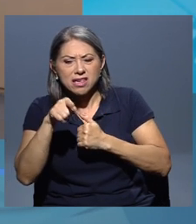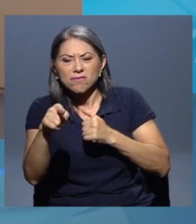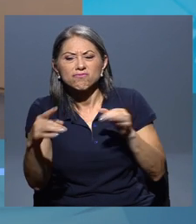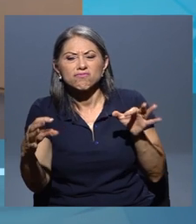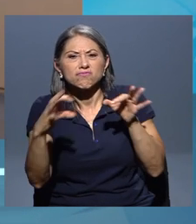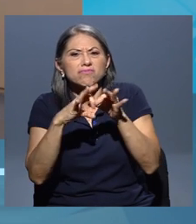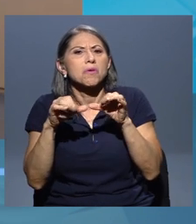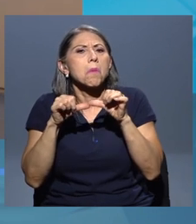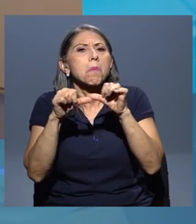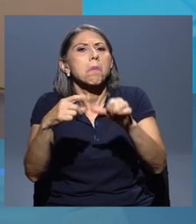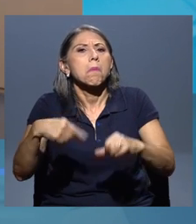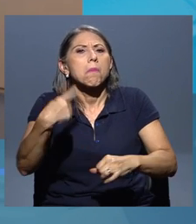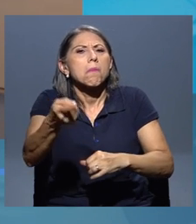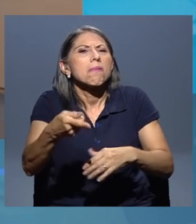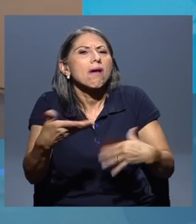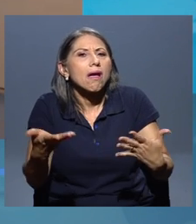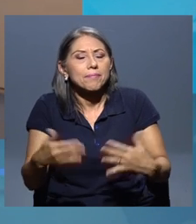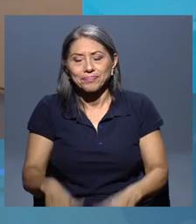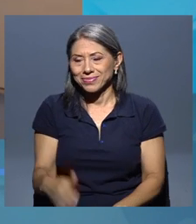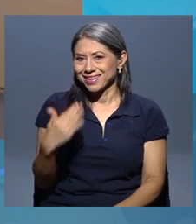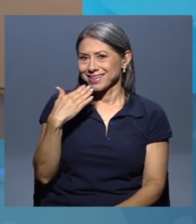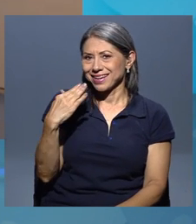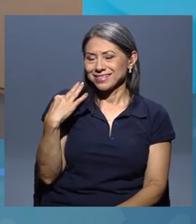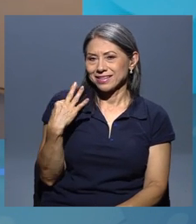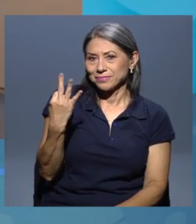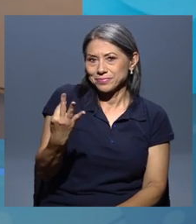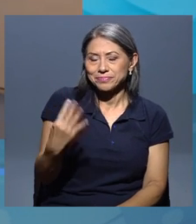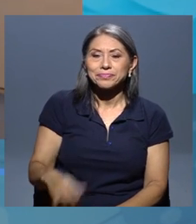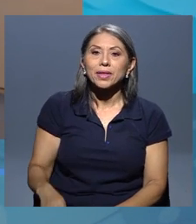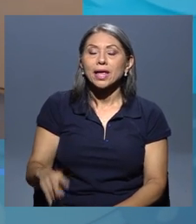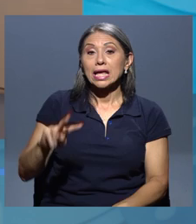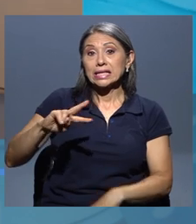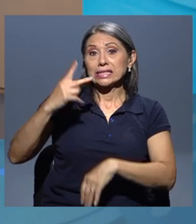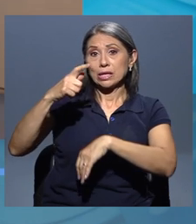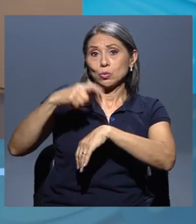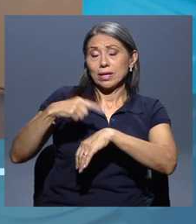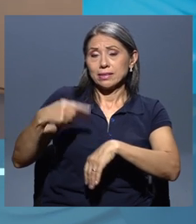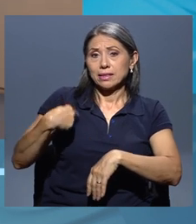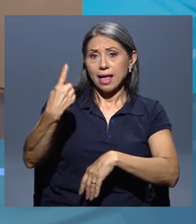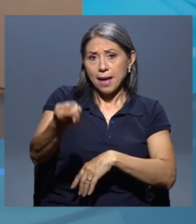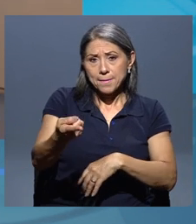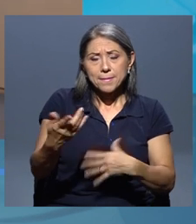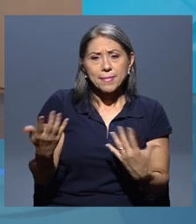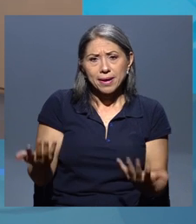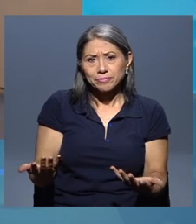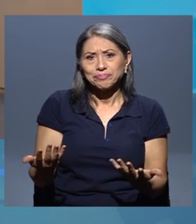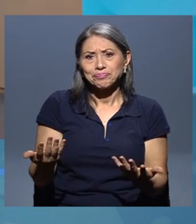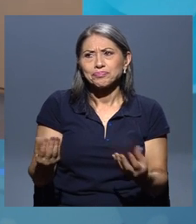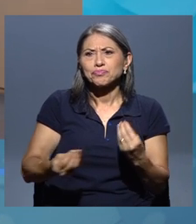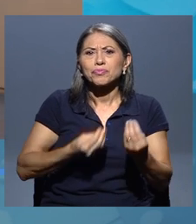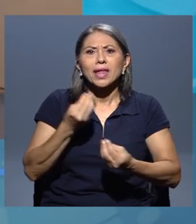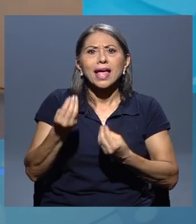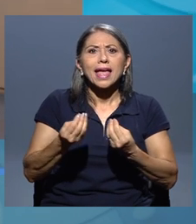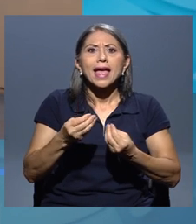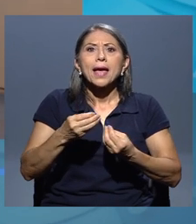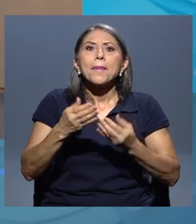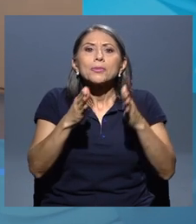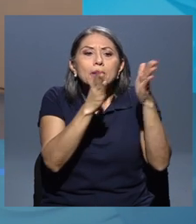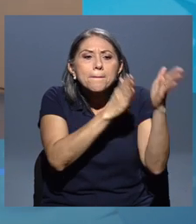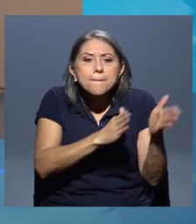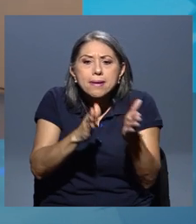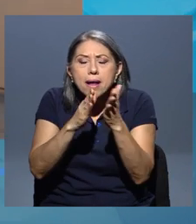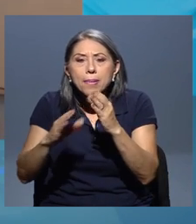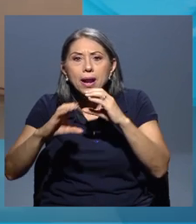invitación y la entrevista. En realidad, la segunda etapa va a consistir en acondicionar un bus